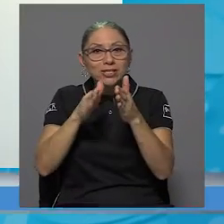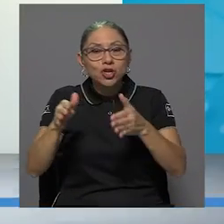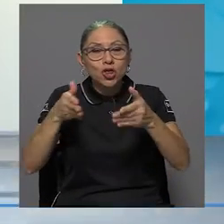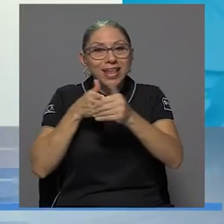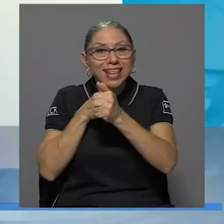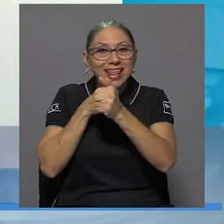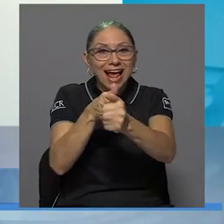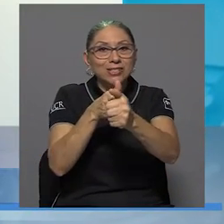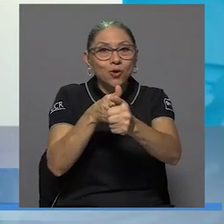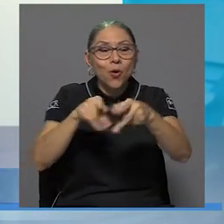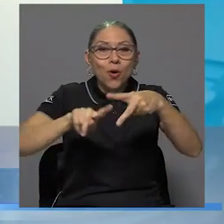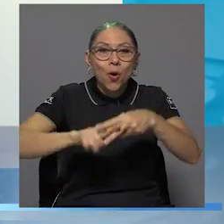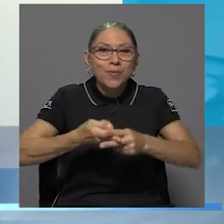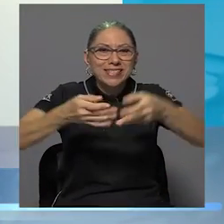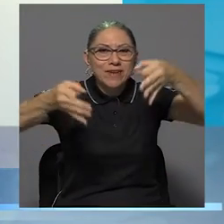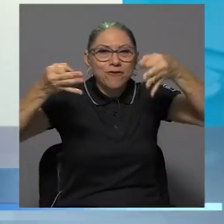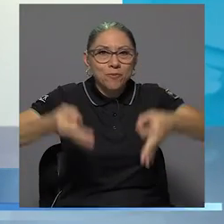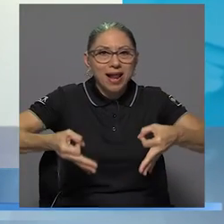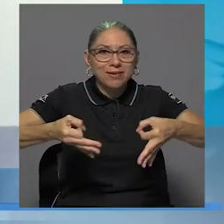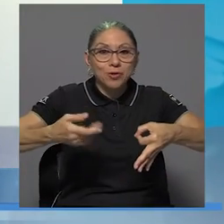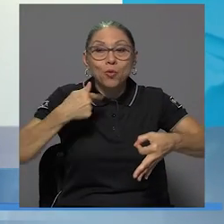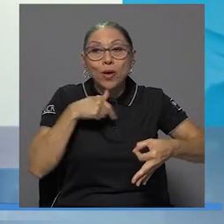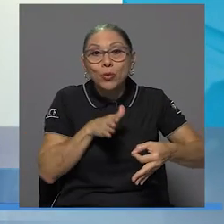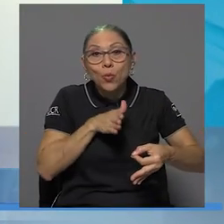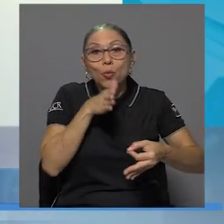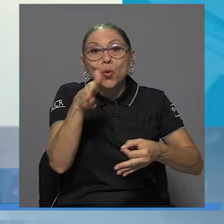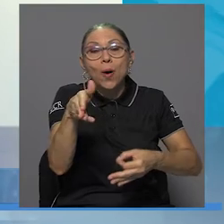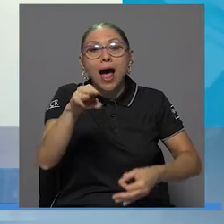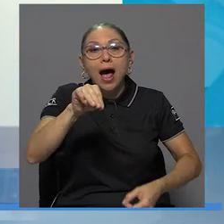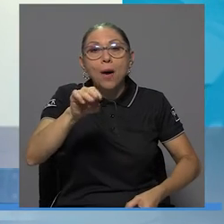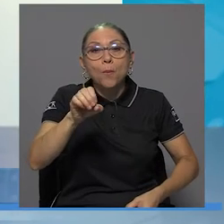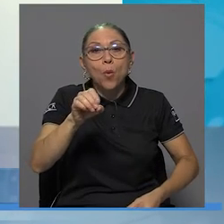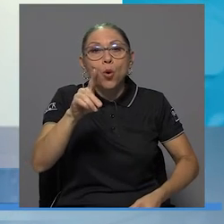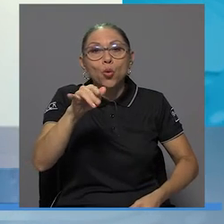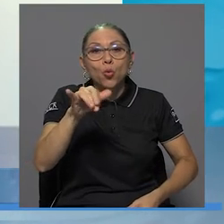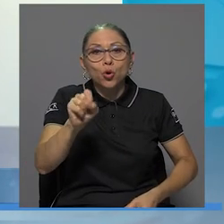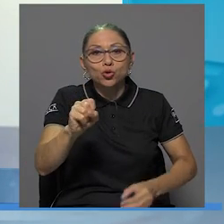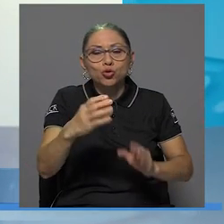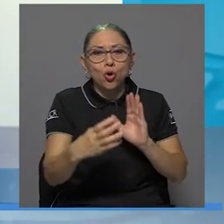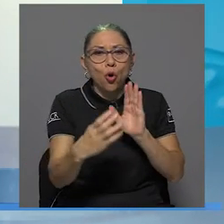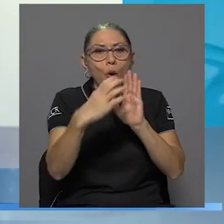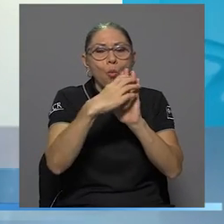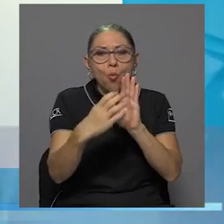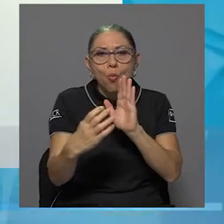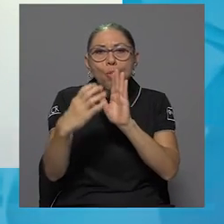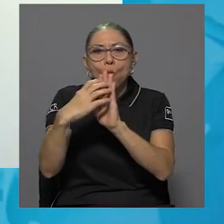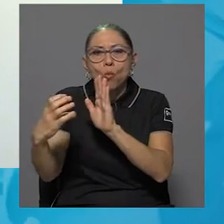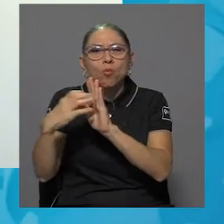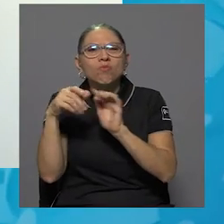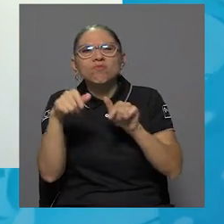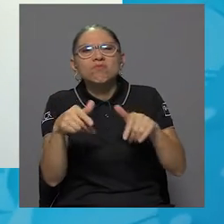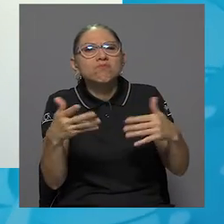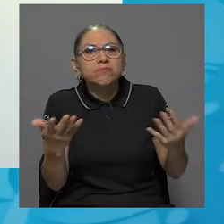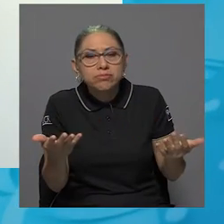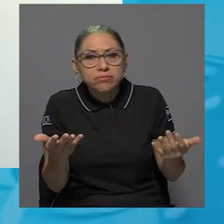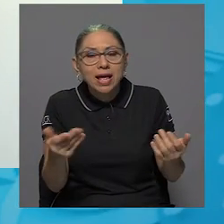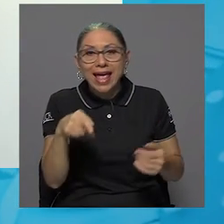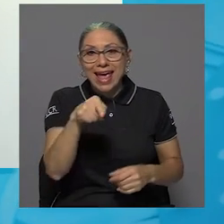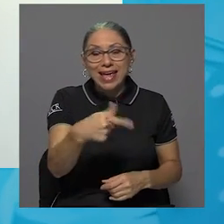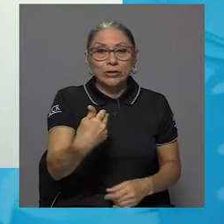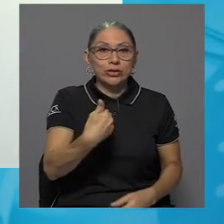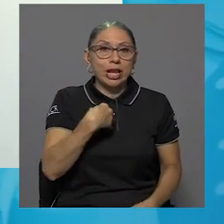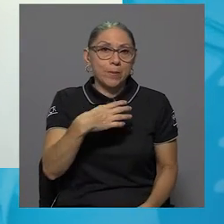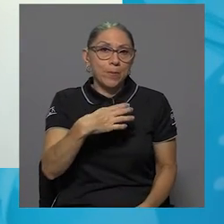cuando uno asista a los módulos, ¿verdad? ¿De qué trata cada módulo? Bueno, los módulos tienen sus